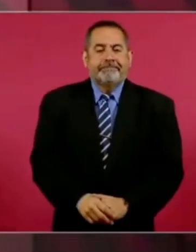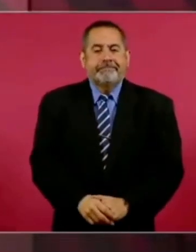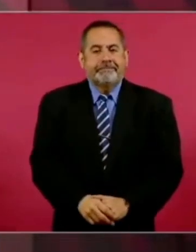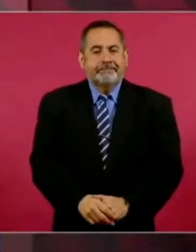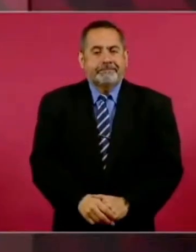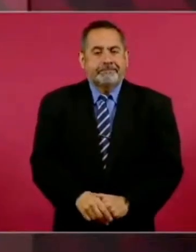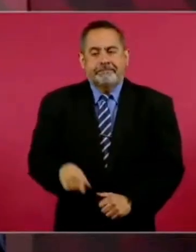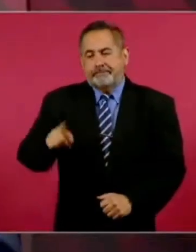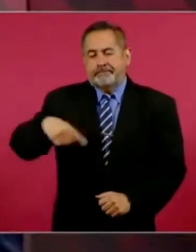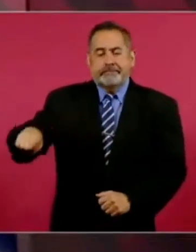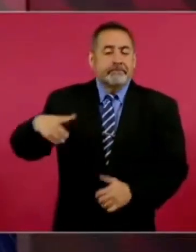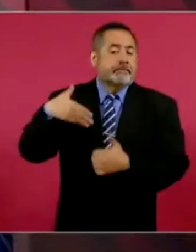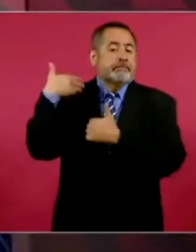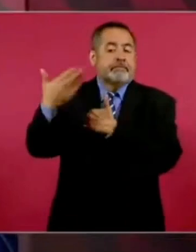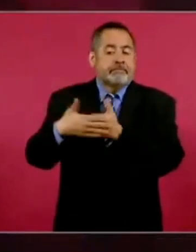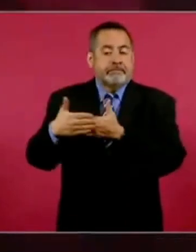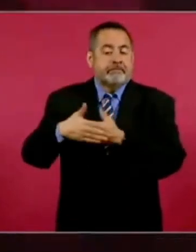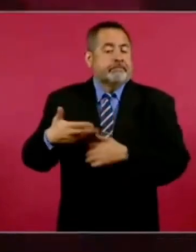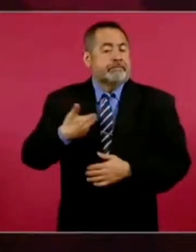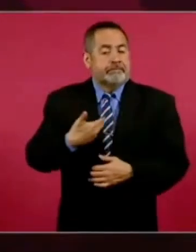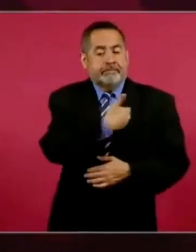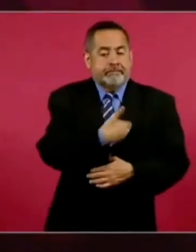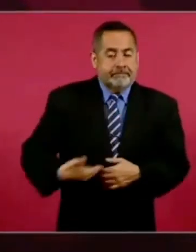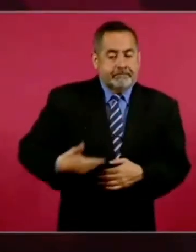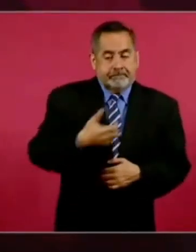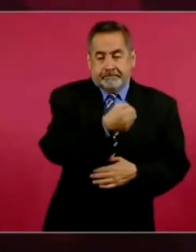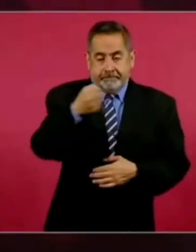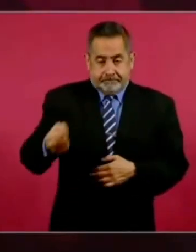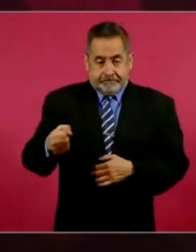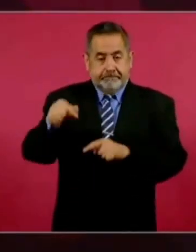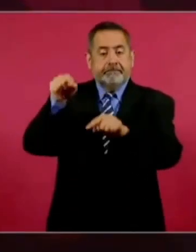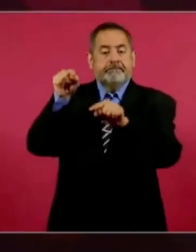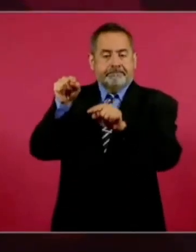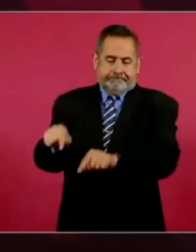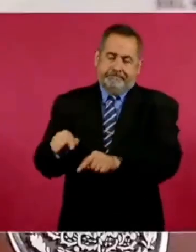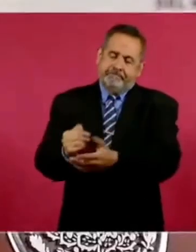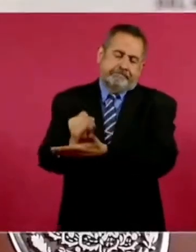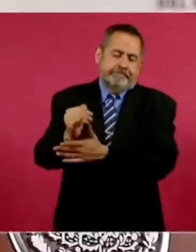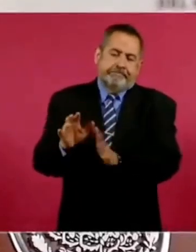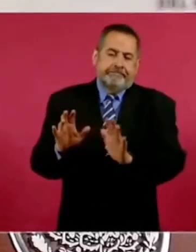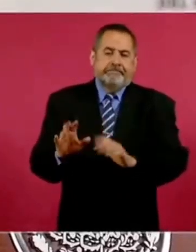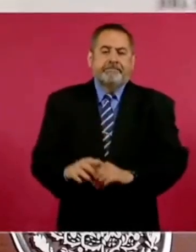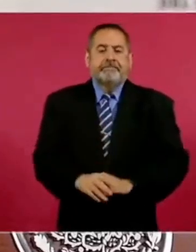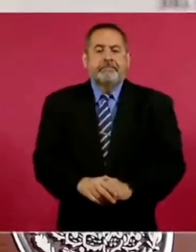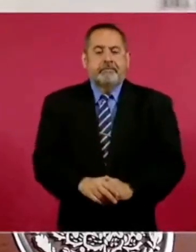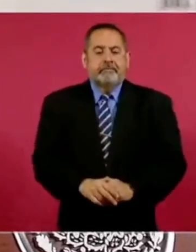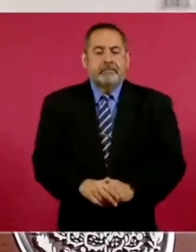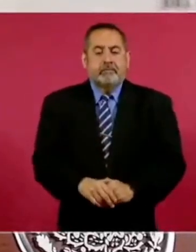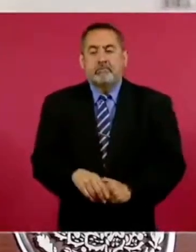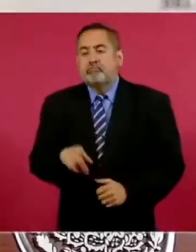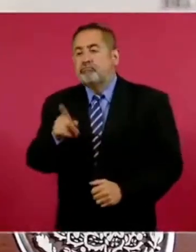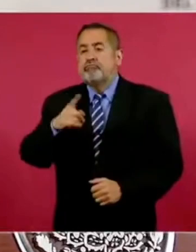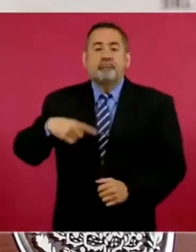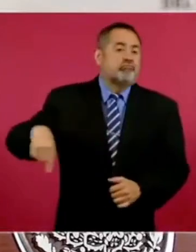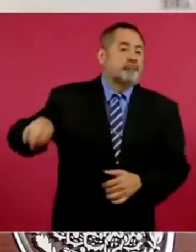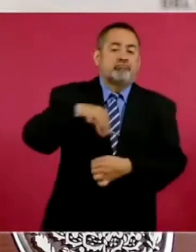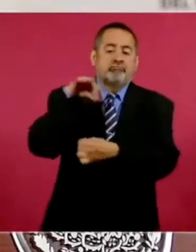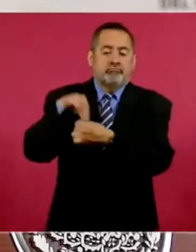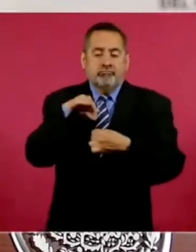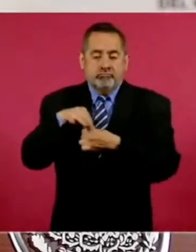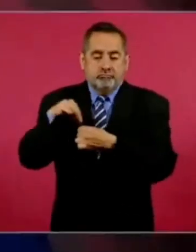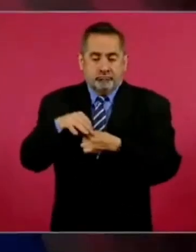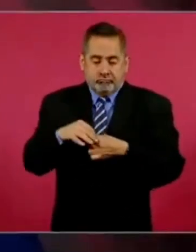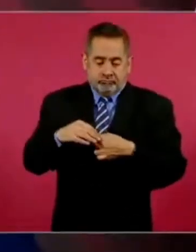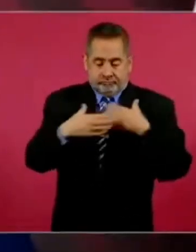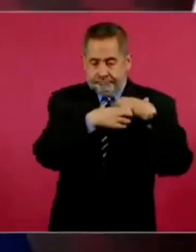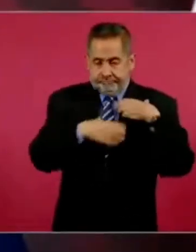a decidir la persona a la que le entreguemos la